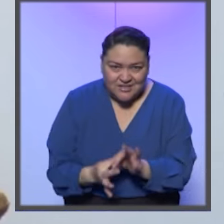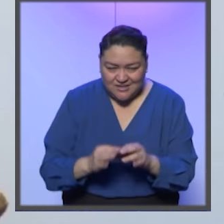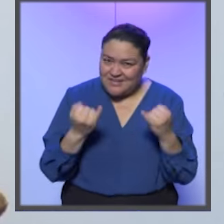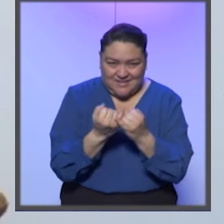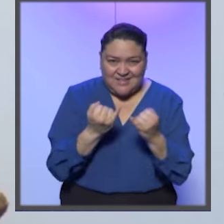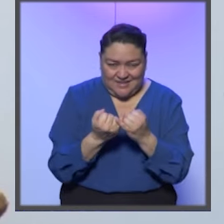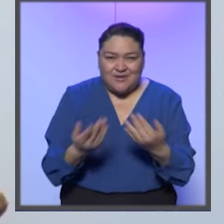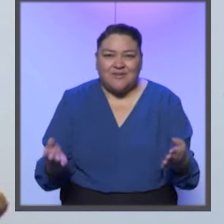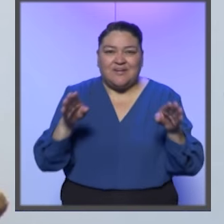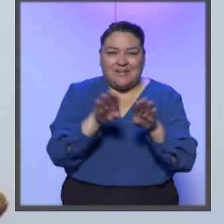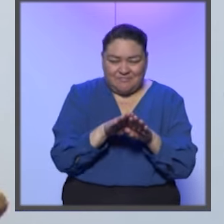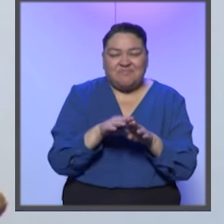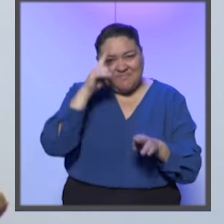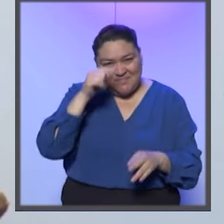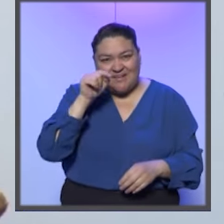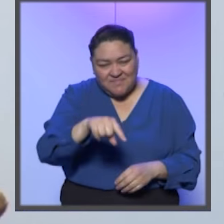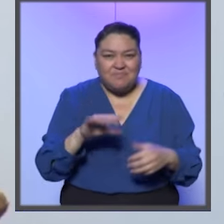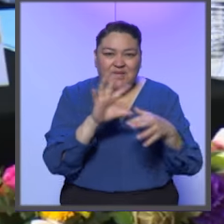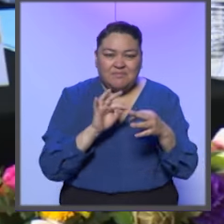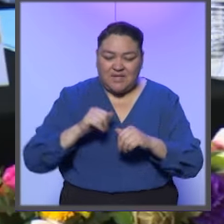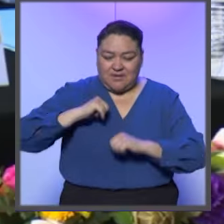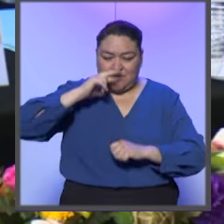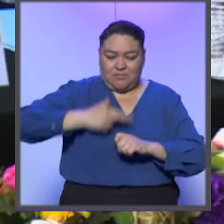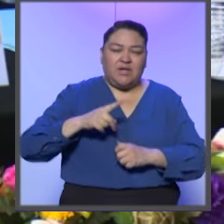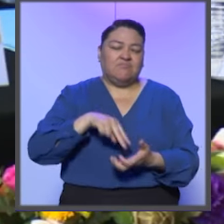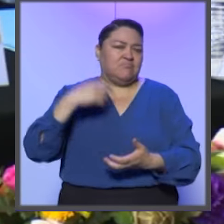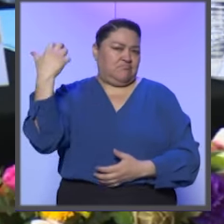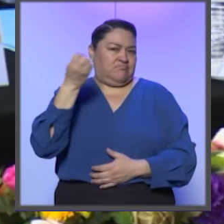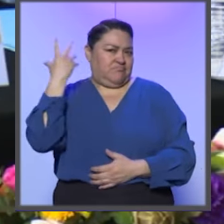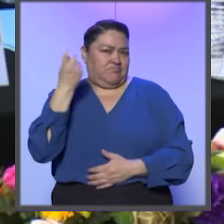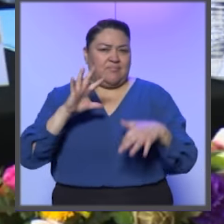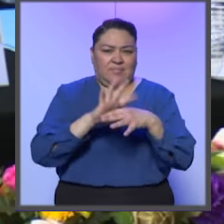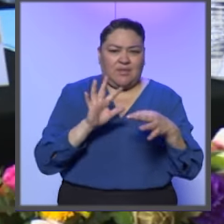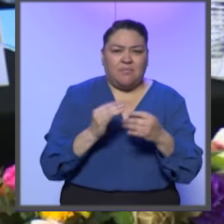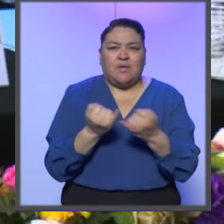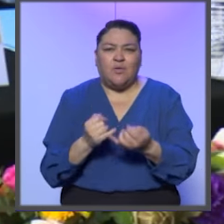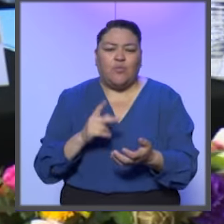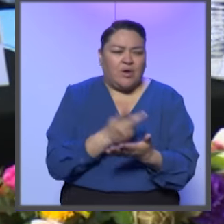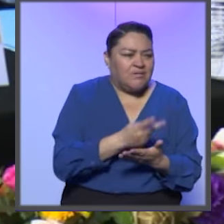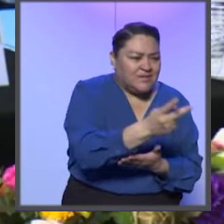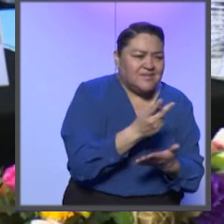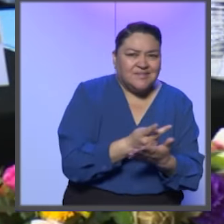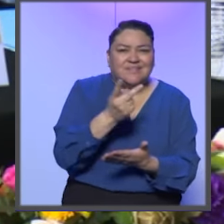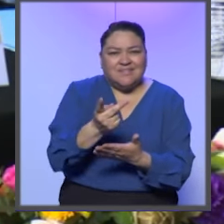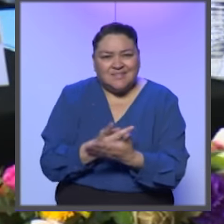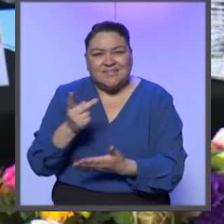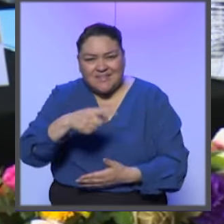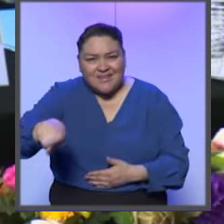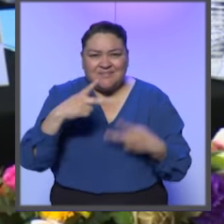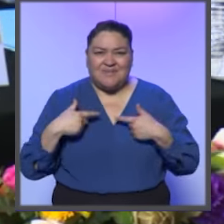Reforma Político-Electoral Ventajas y Desafíos tras encabezar una conferencia magistral y participar en la entrega de